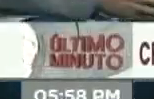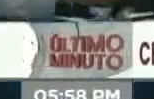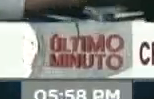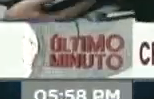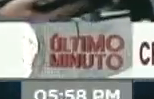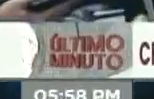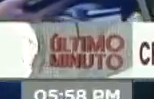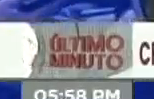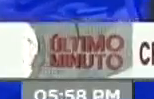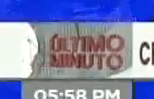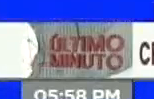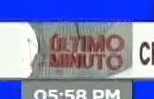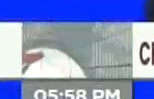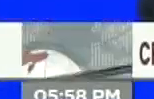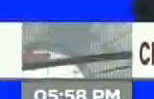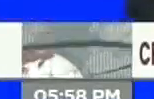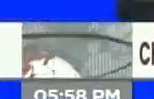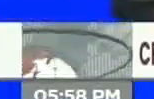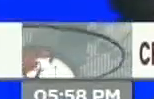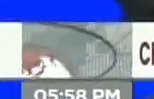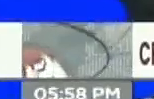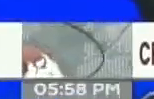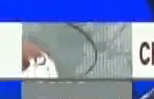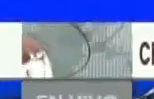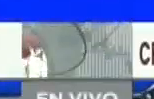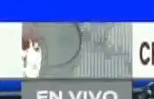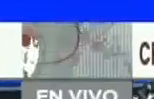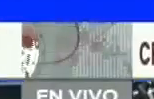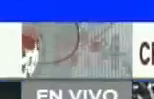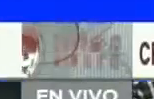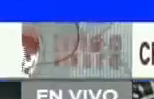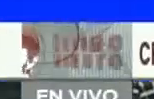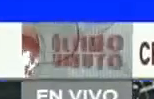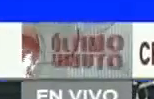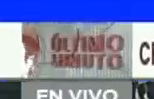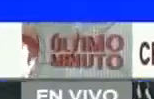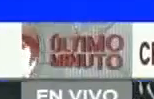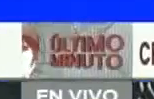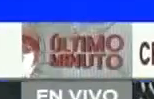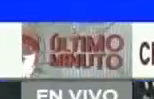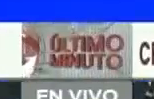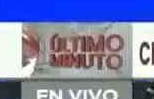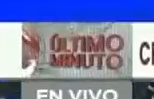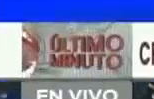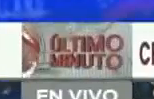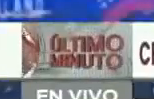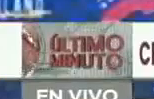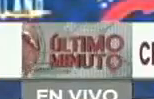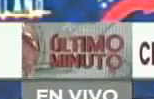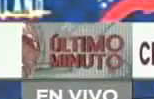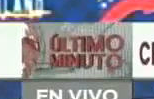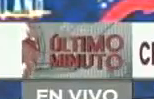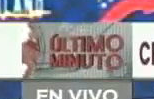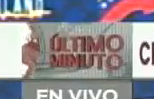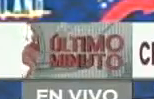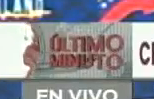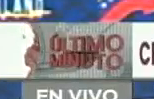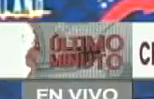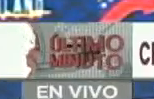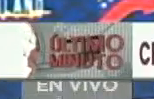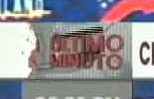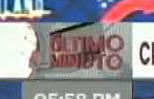clase trabajadora del país. A todas, profesores,